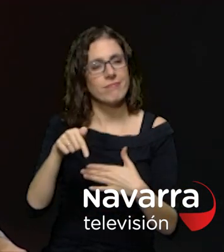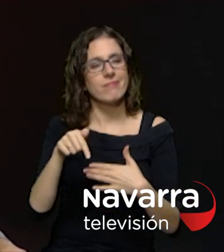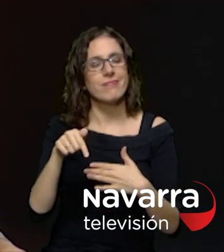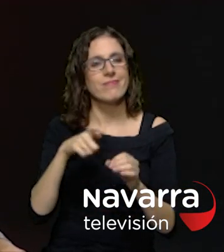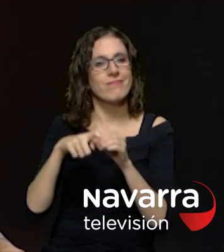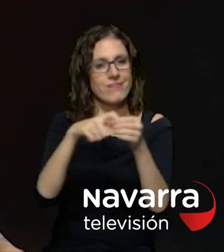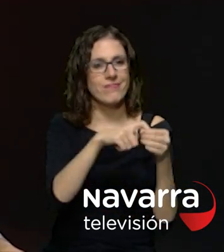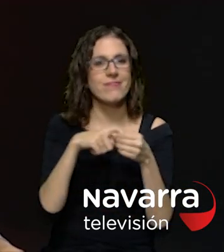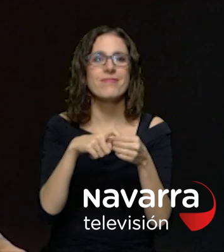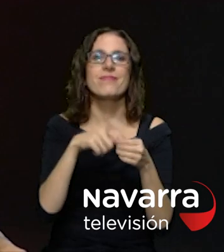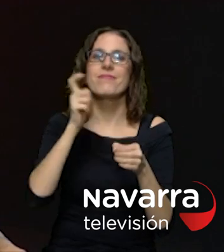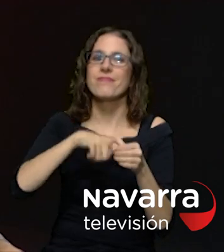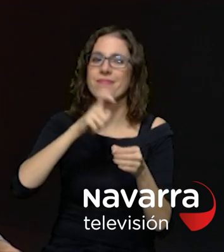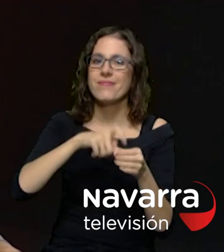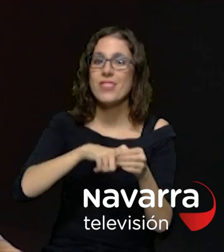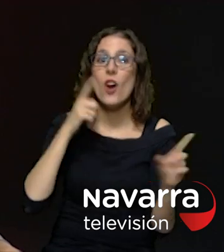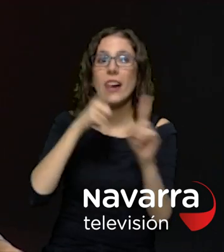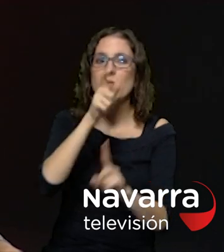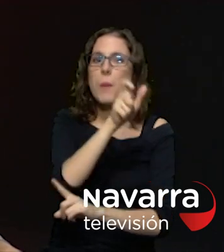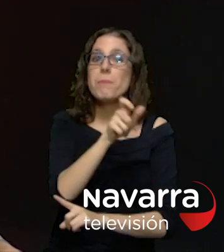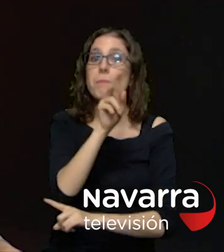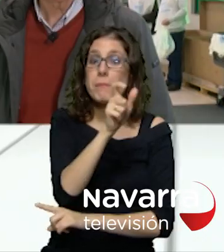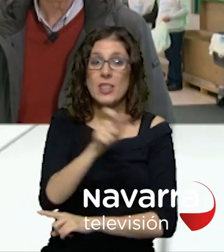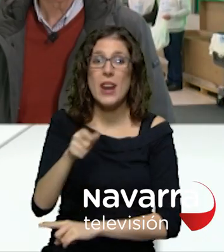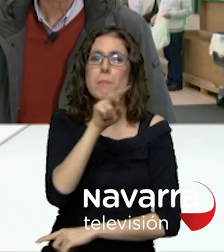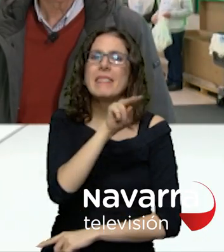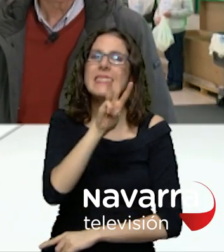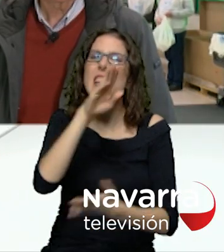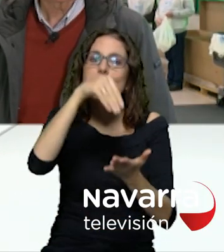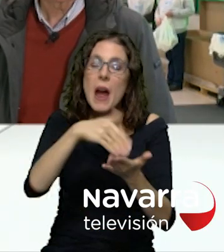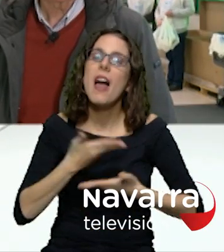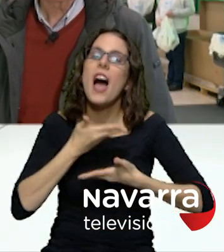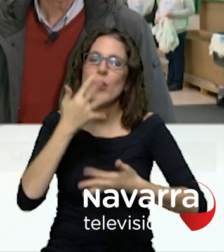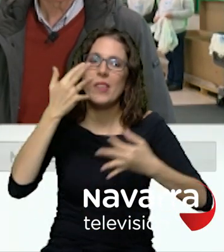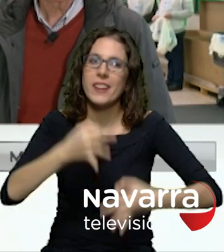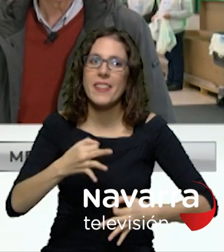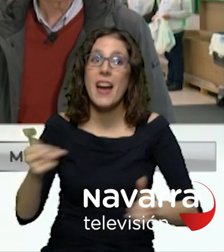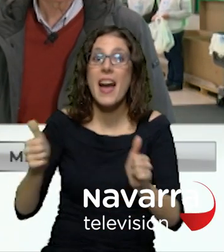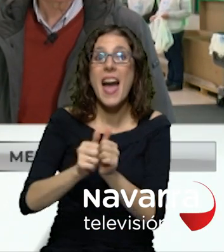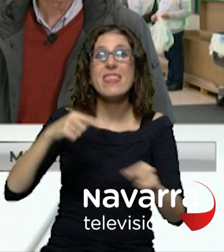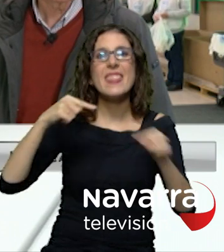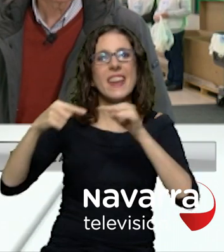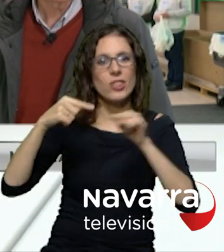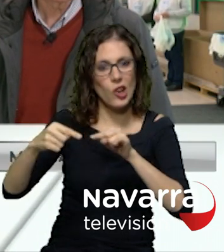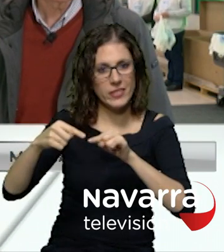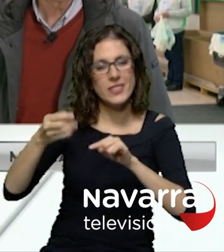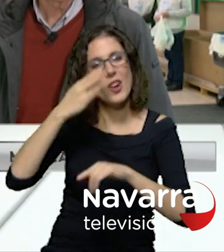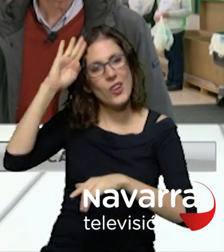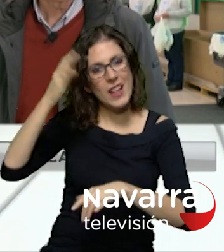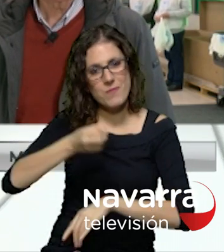navarra a 23 mil personas nos acompaña en directo el presidente del banco de alimentos de navarra joaquín fernández de ceraso muy buenas tardes